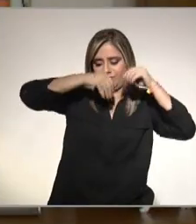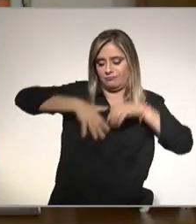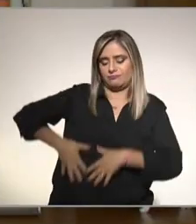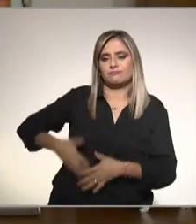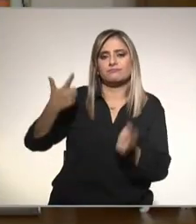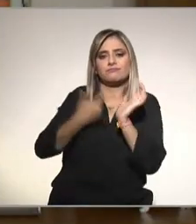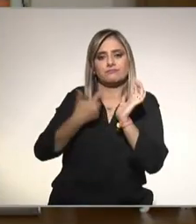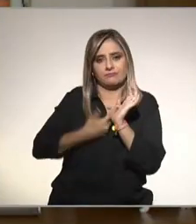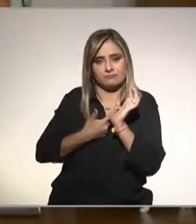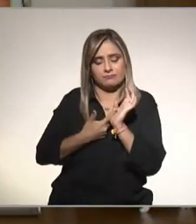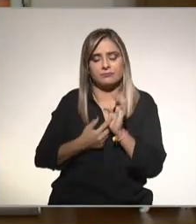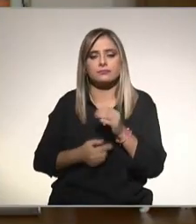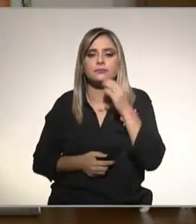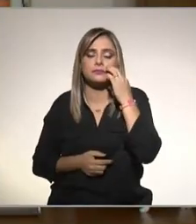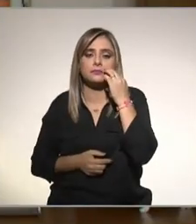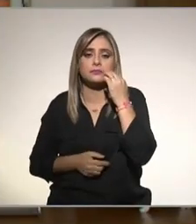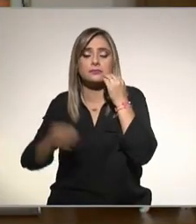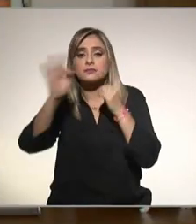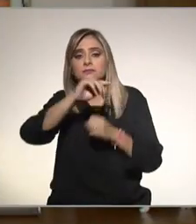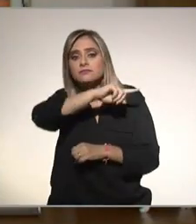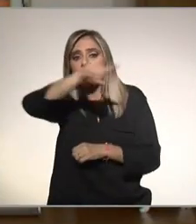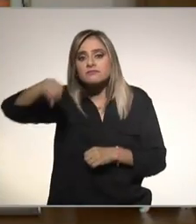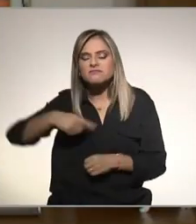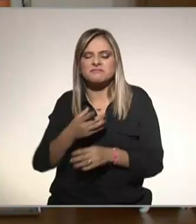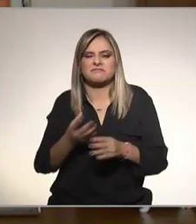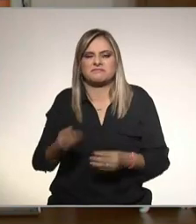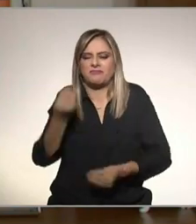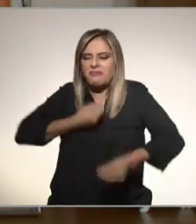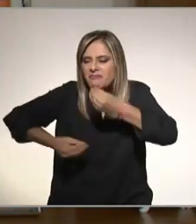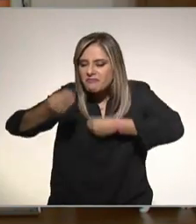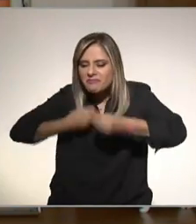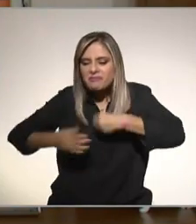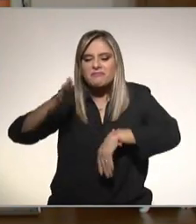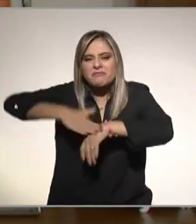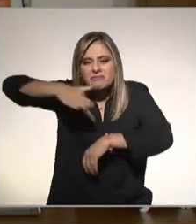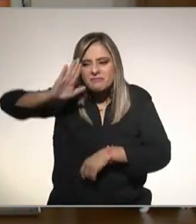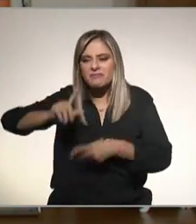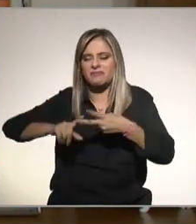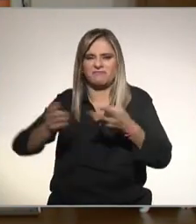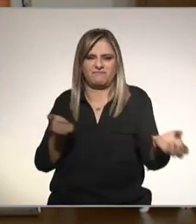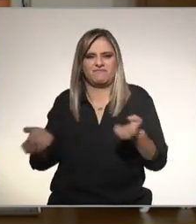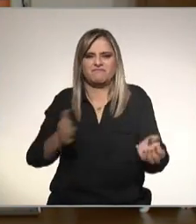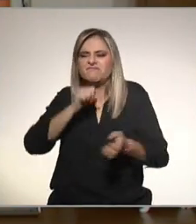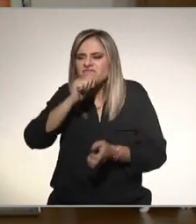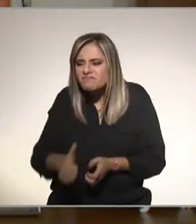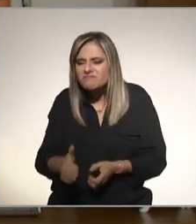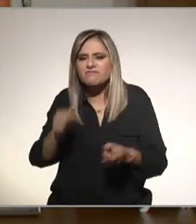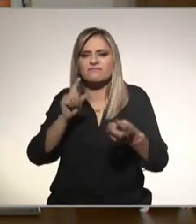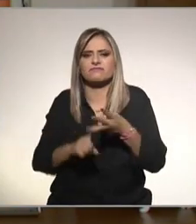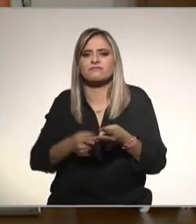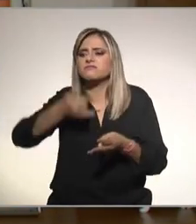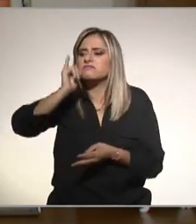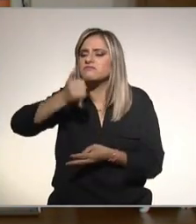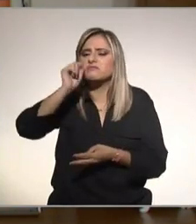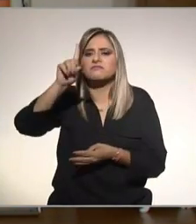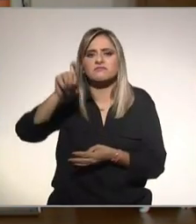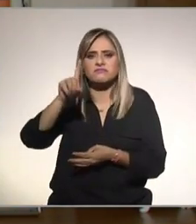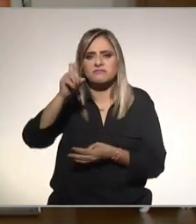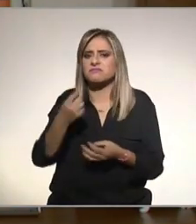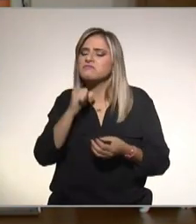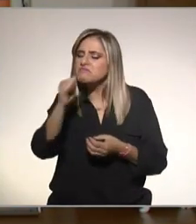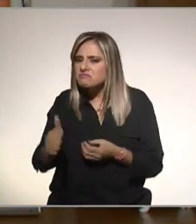cuando nosotros transgredimos nuestra dieta cuando no tenemos actividad física cuando no consumimos agua en suficiente